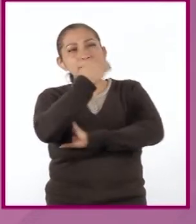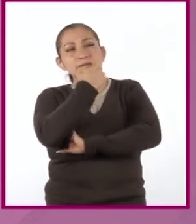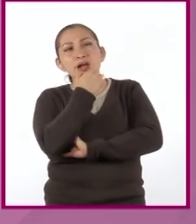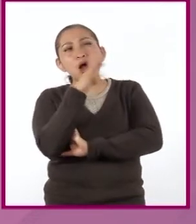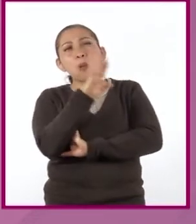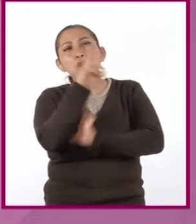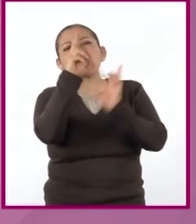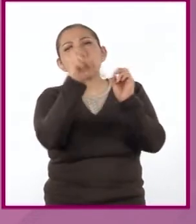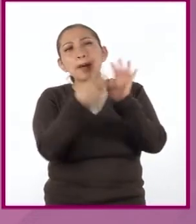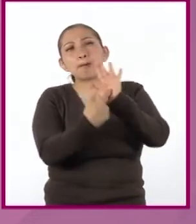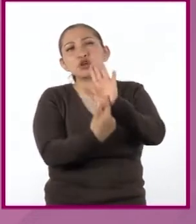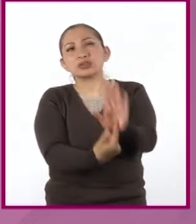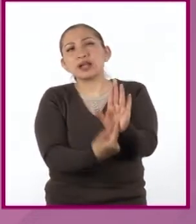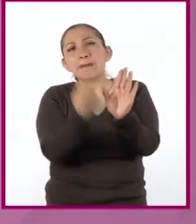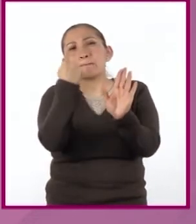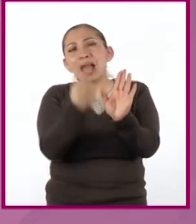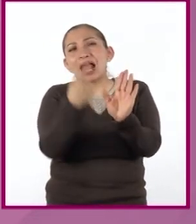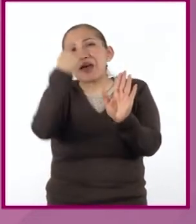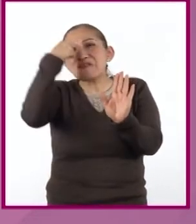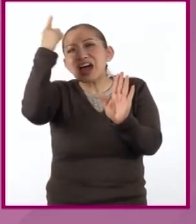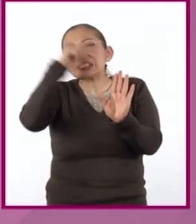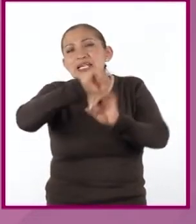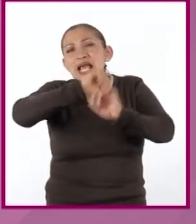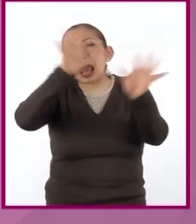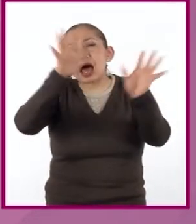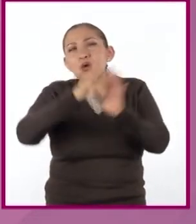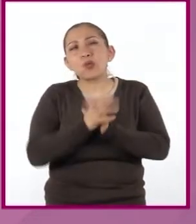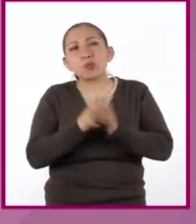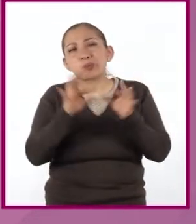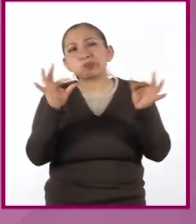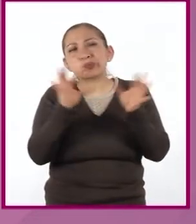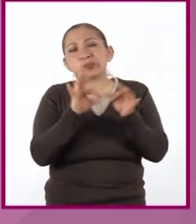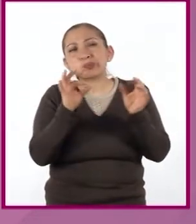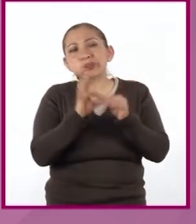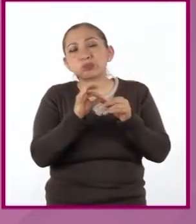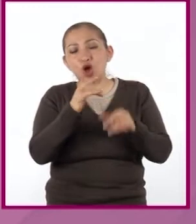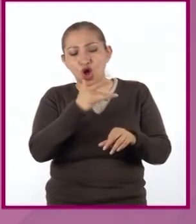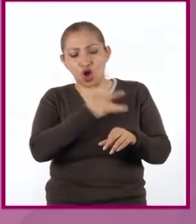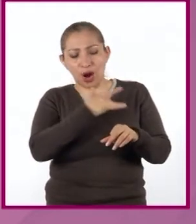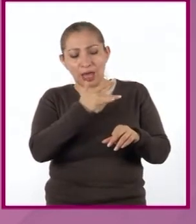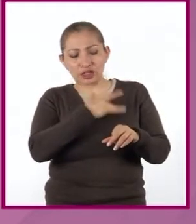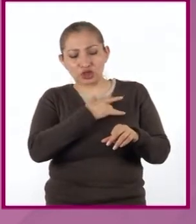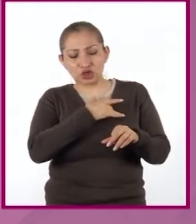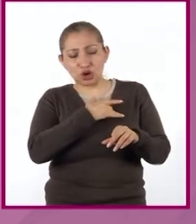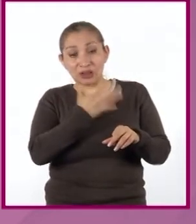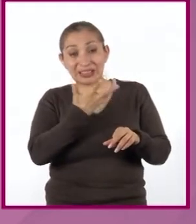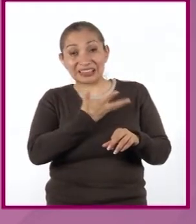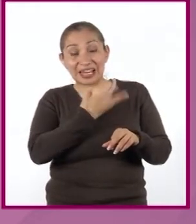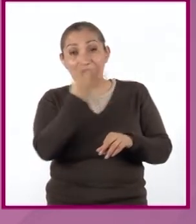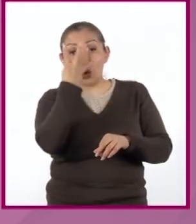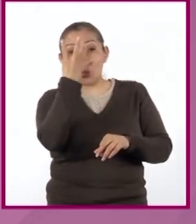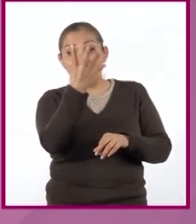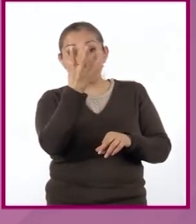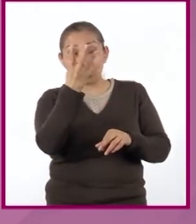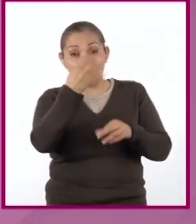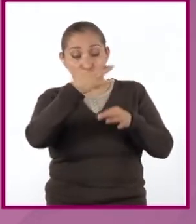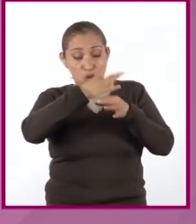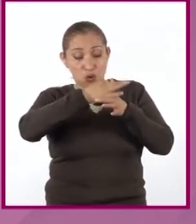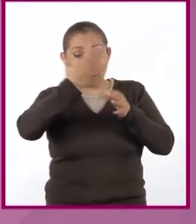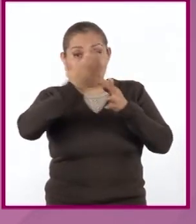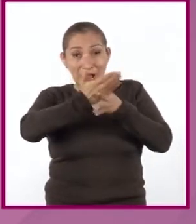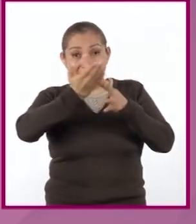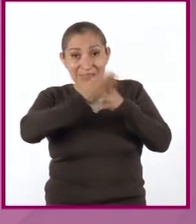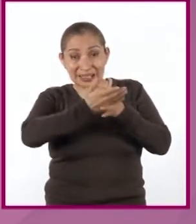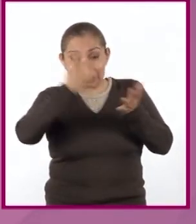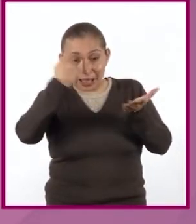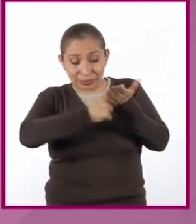manejar el tema para ser lo más claros posible. Nuestro corazón presenta cuatro cámaras internas. De